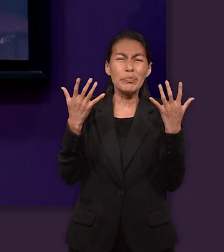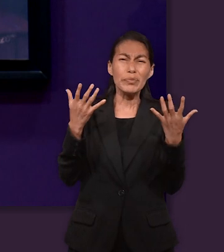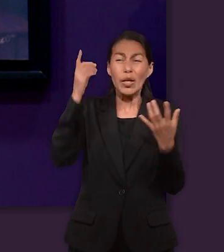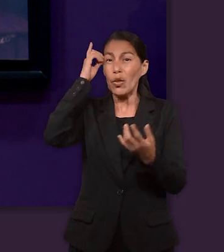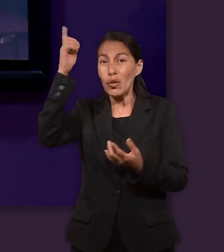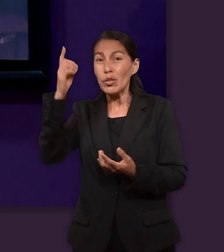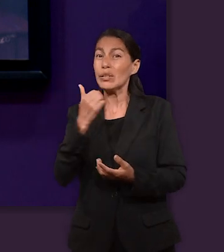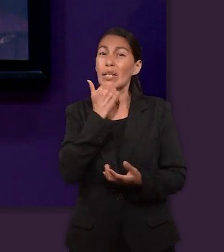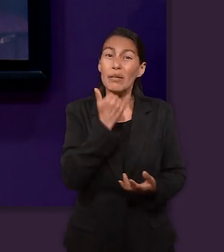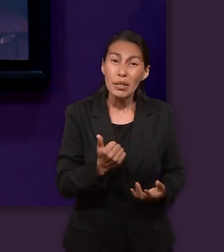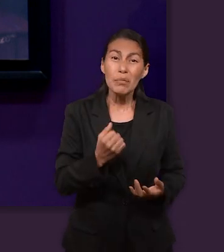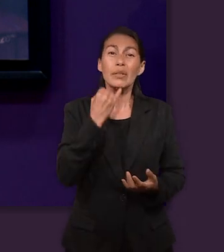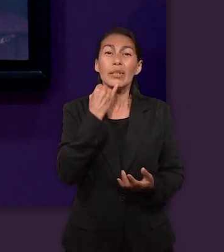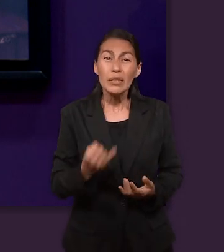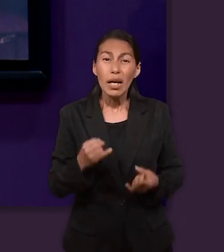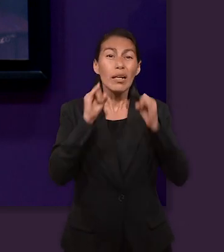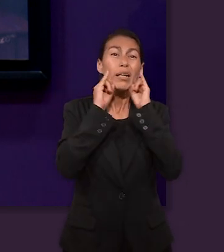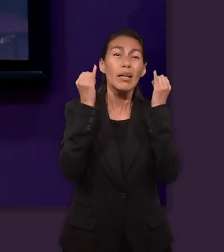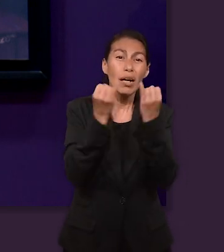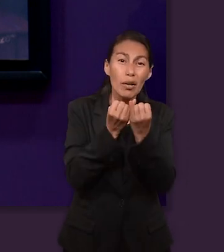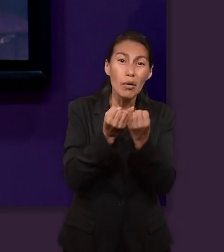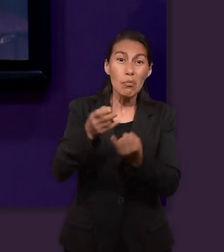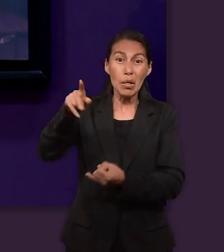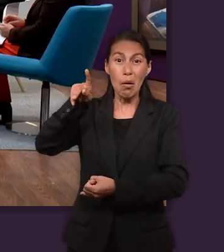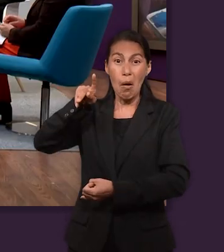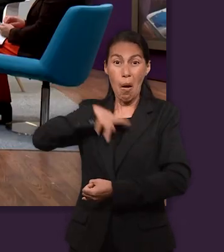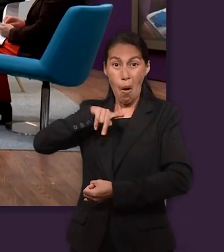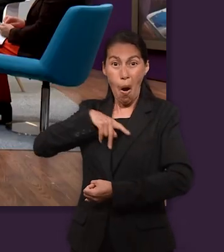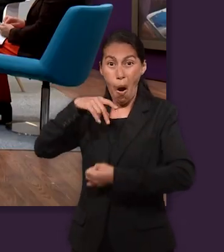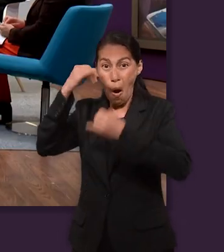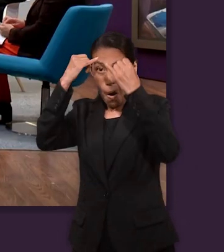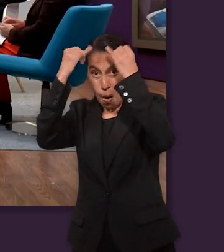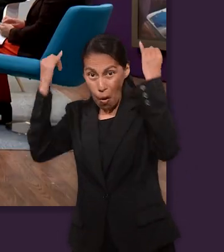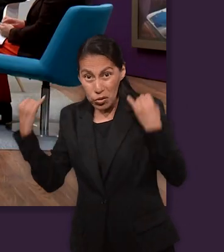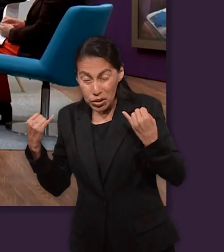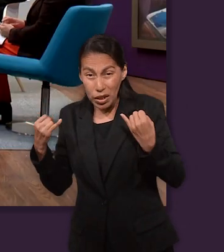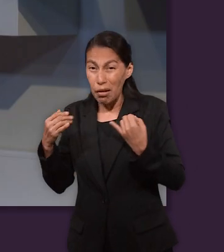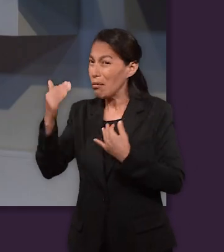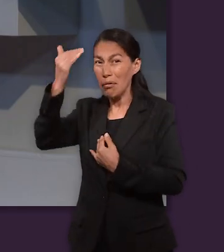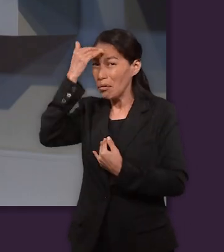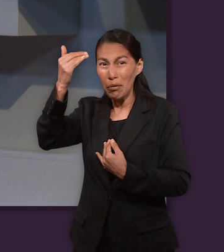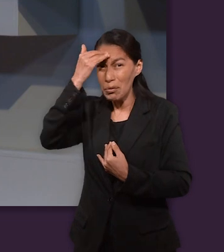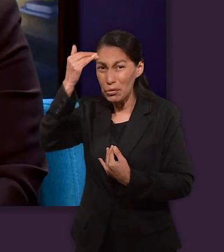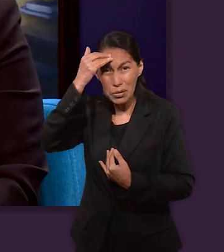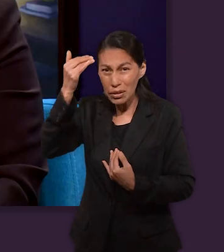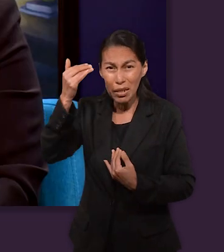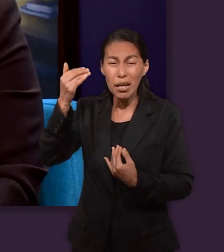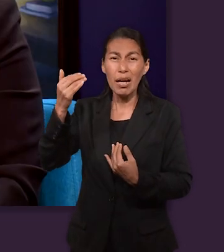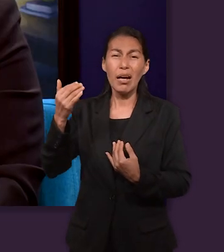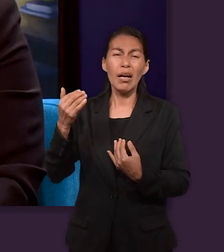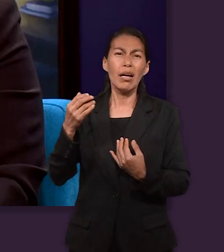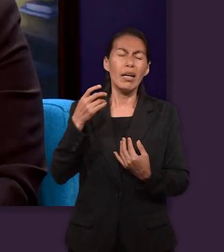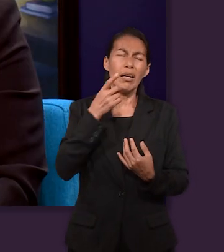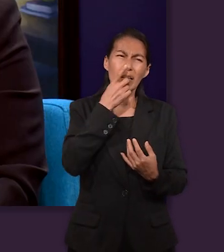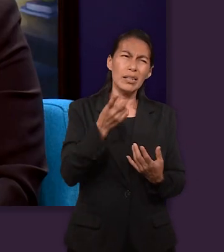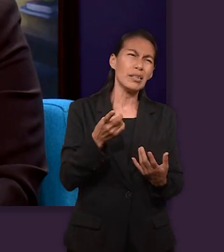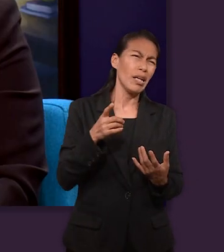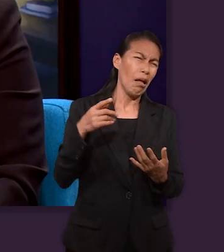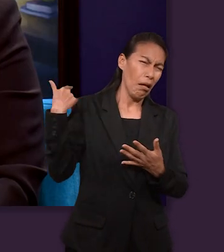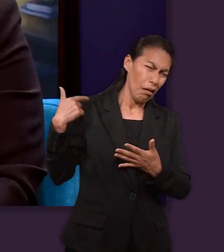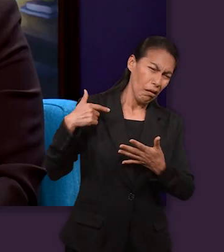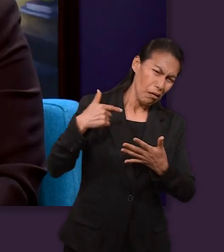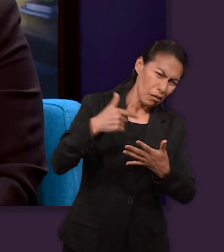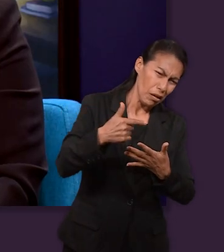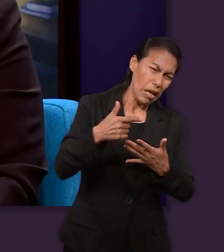de Abraham, ese Dios de Isaac, ese Dios de su padre, pero que él todavía no había adoptado como su Dios. Y dice así,